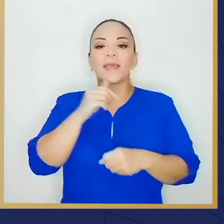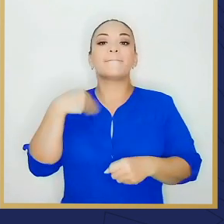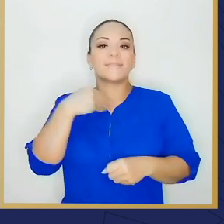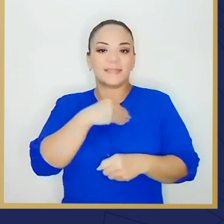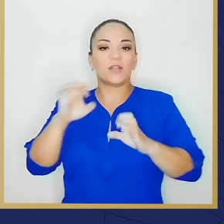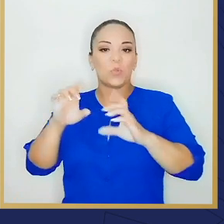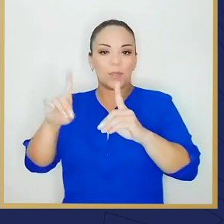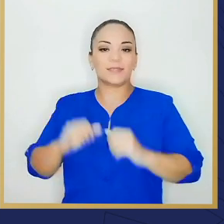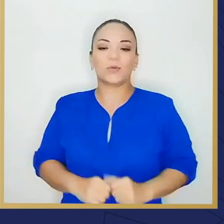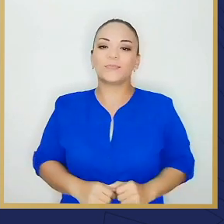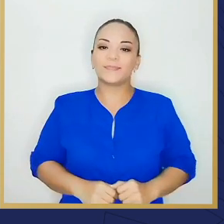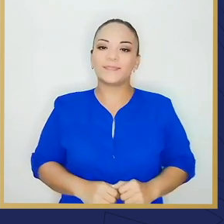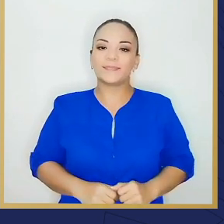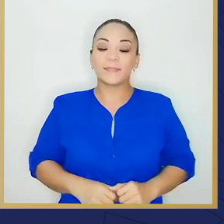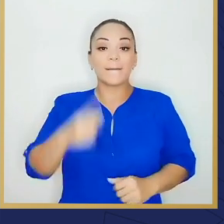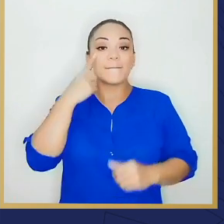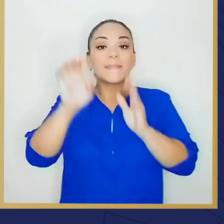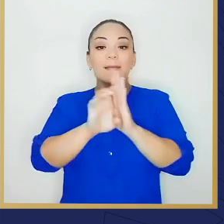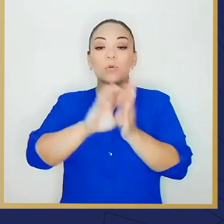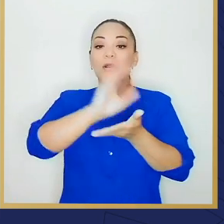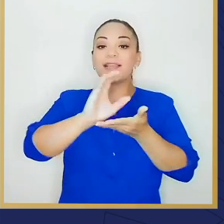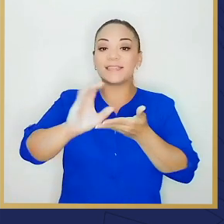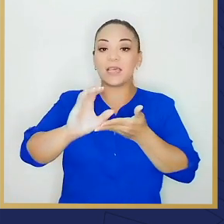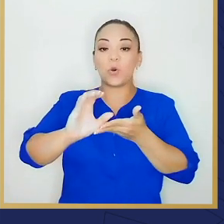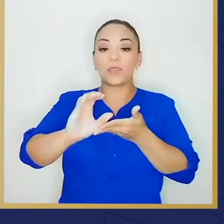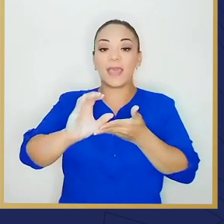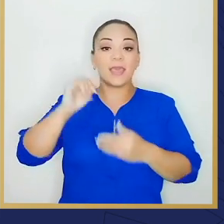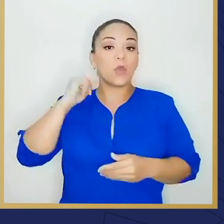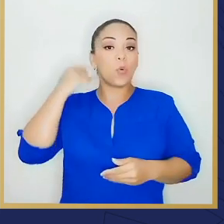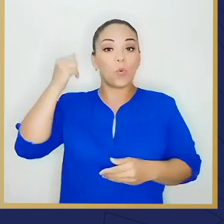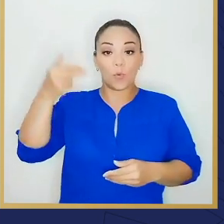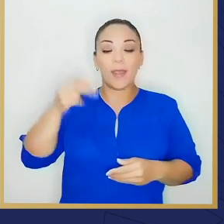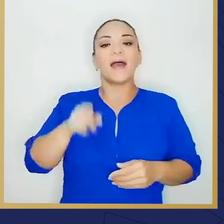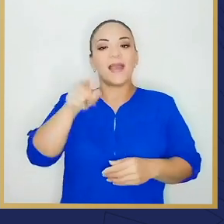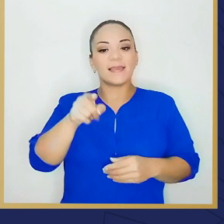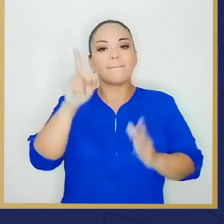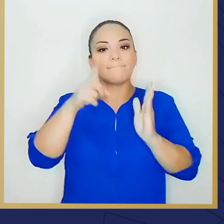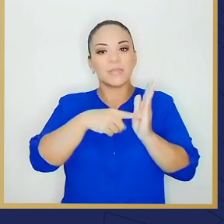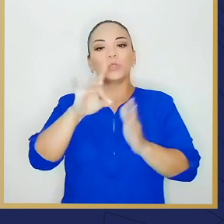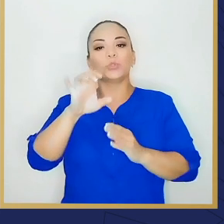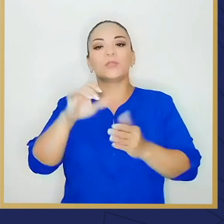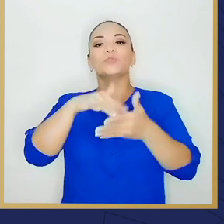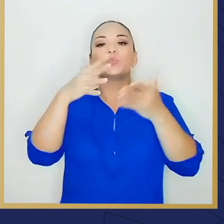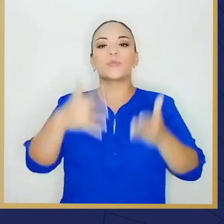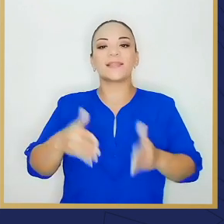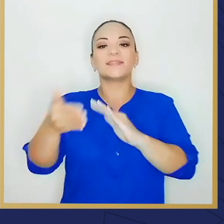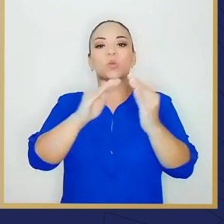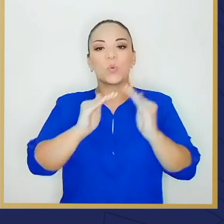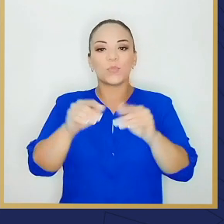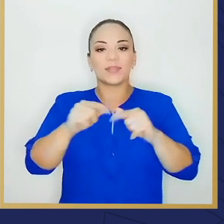ministerio. Fíjense en el liceo de Chacarita, donde 1.800 estudiantes de la